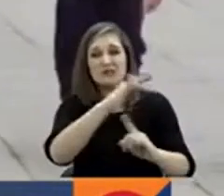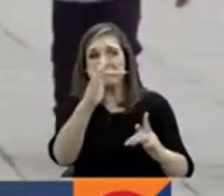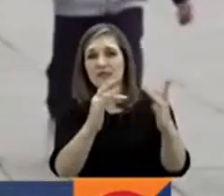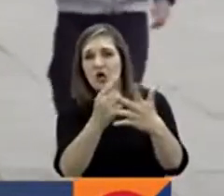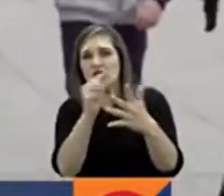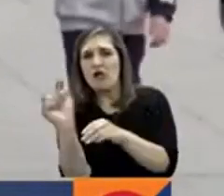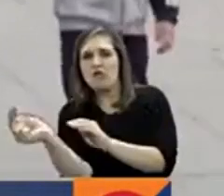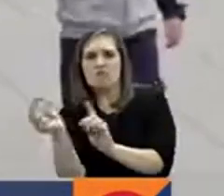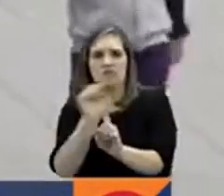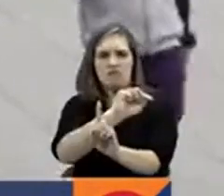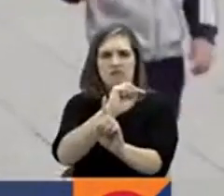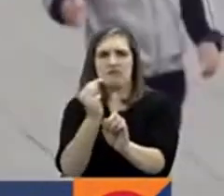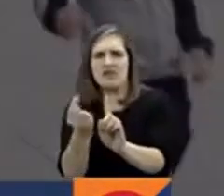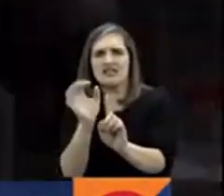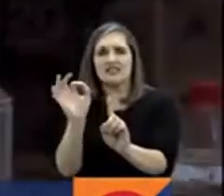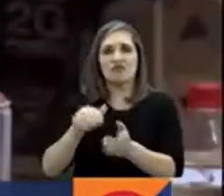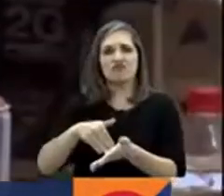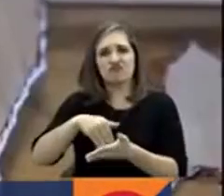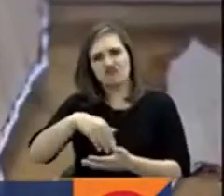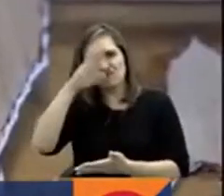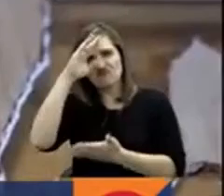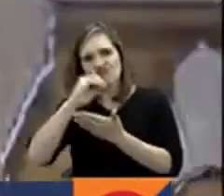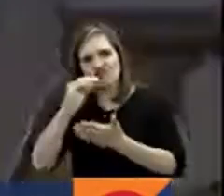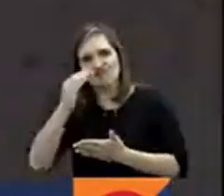satírica y de reivindicación.